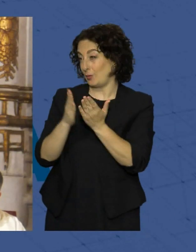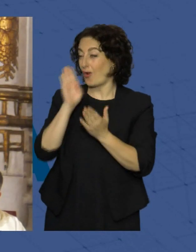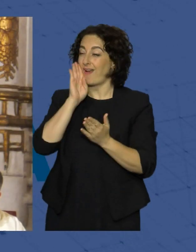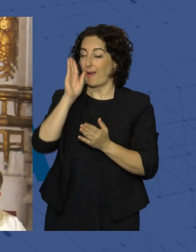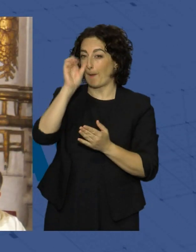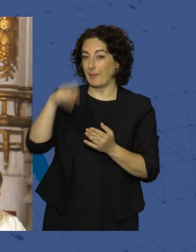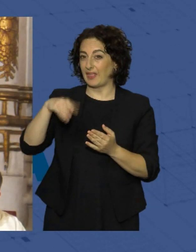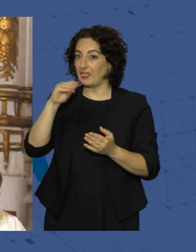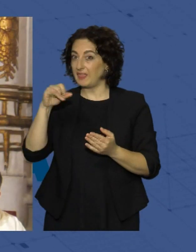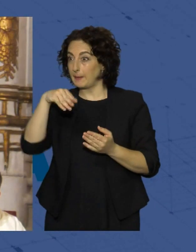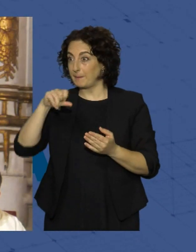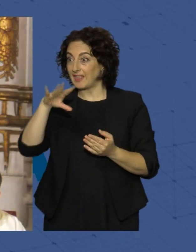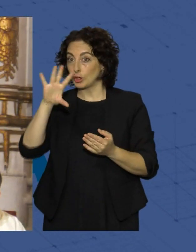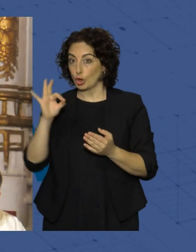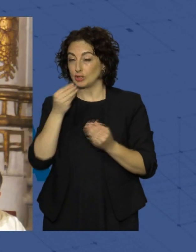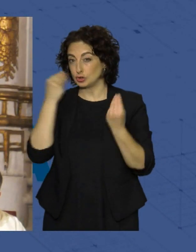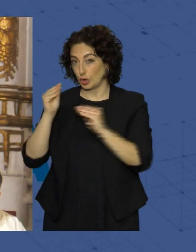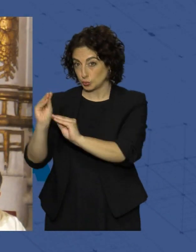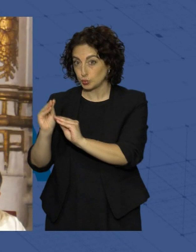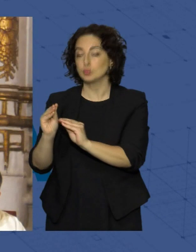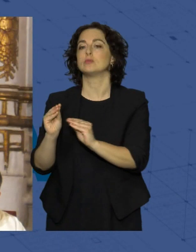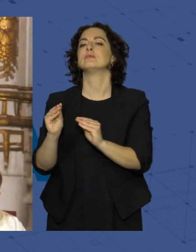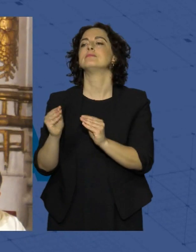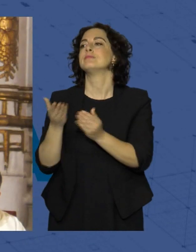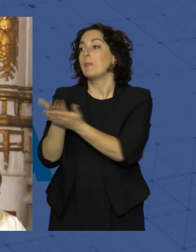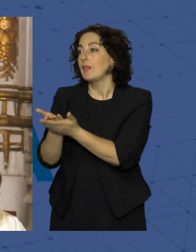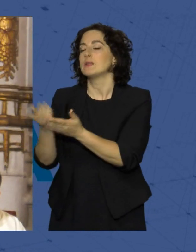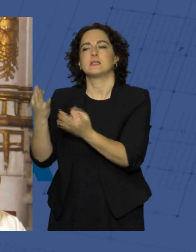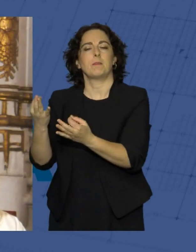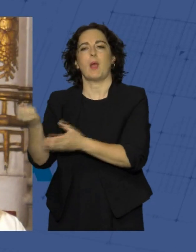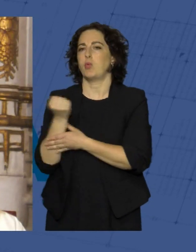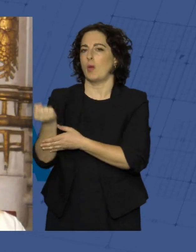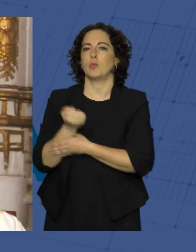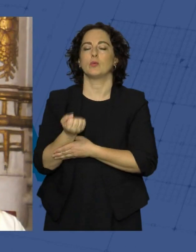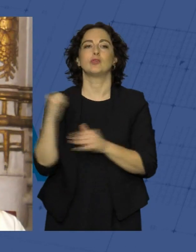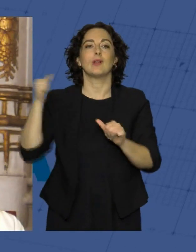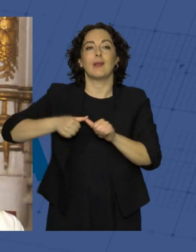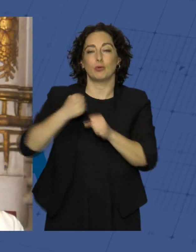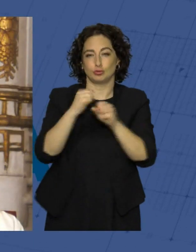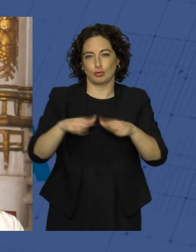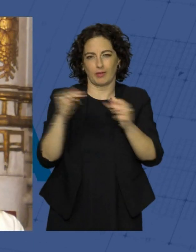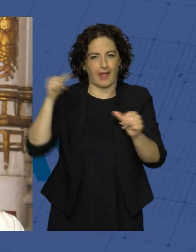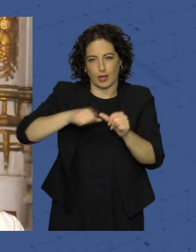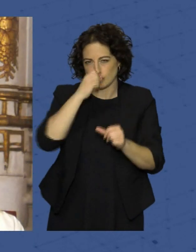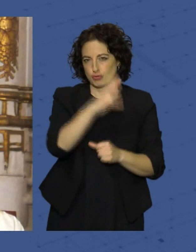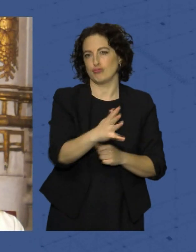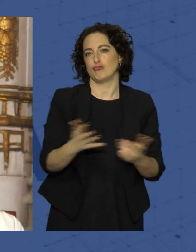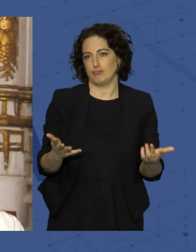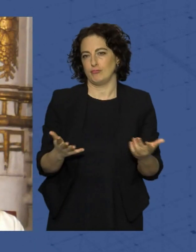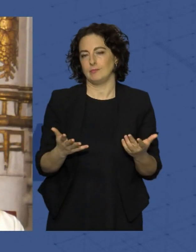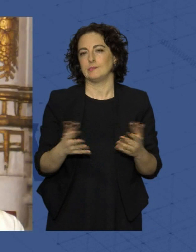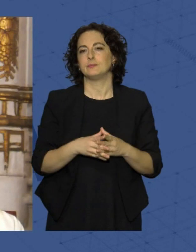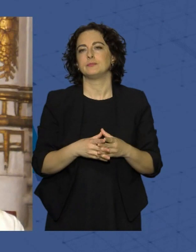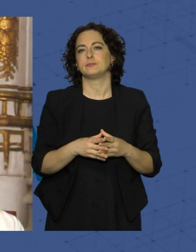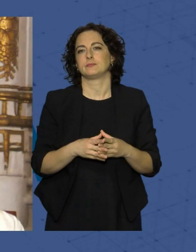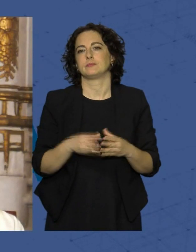un legado de esta historia. Entonces, en ese escudo también está la labor social que llevamos desarrollando durante todos estos años y el granito de